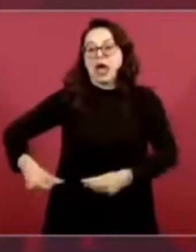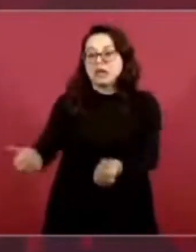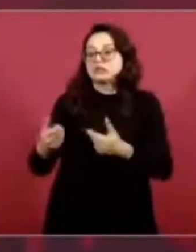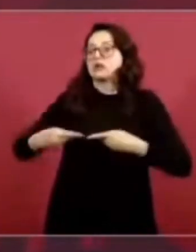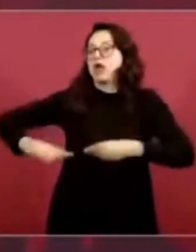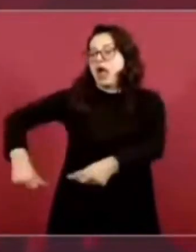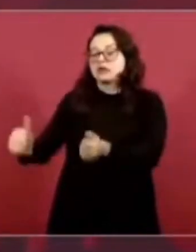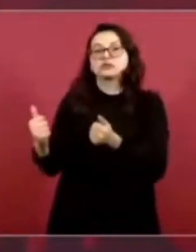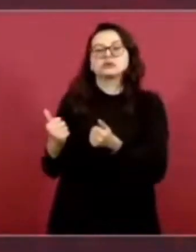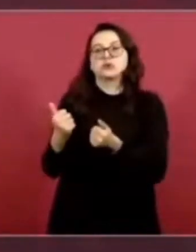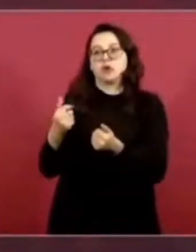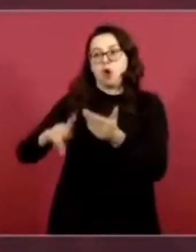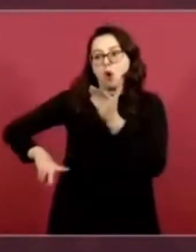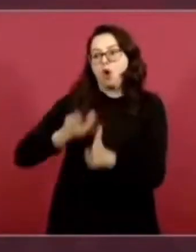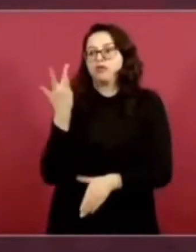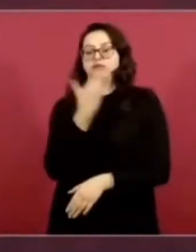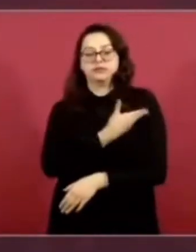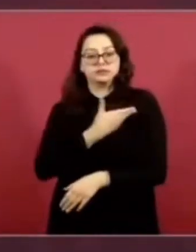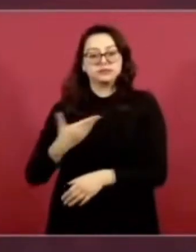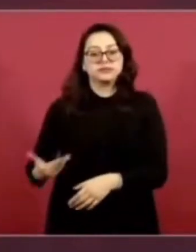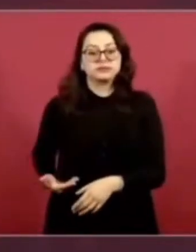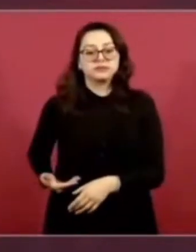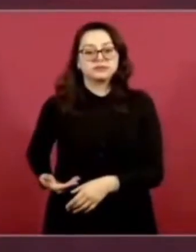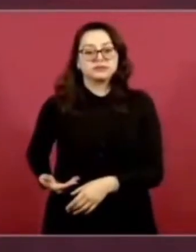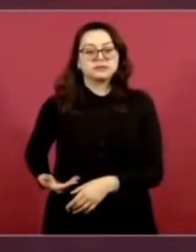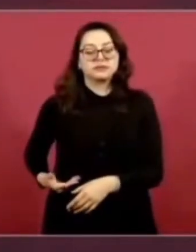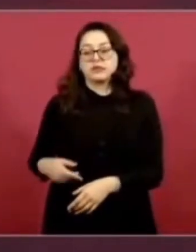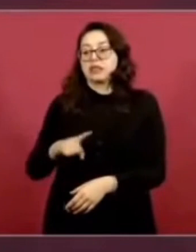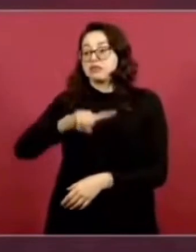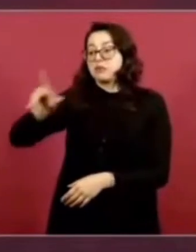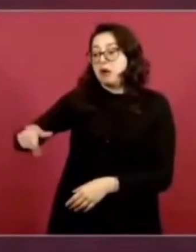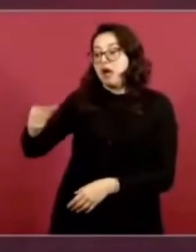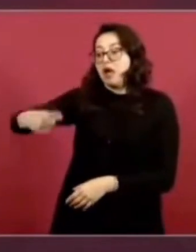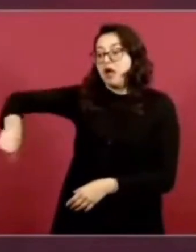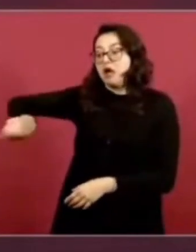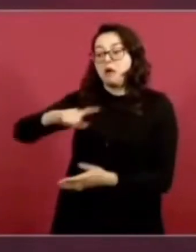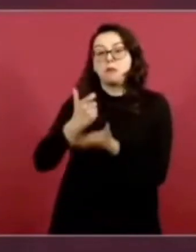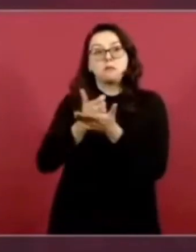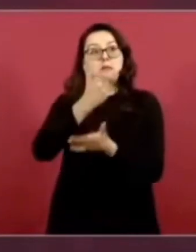dinero del que tenían capacidad para pagar.